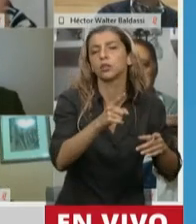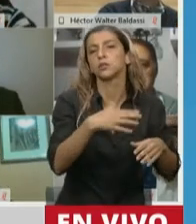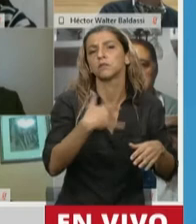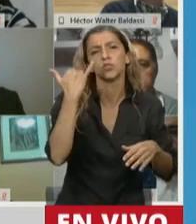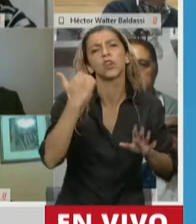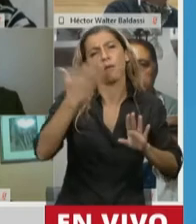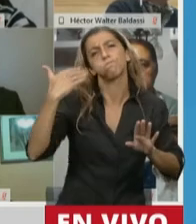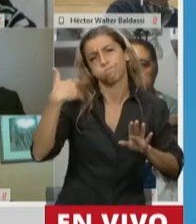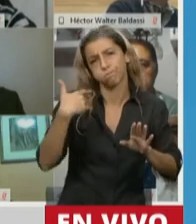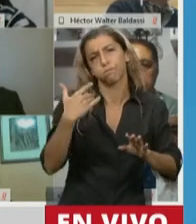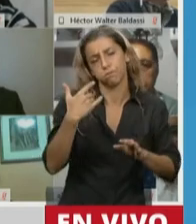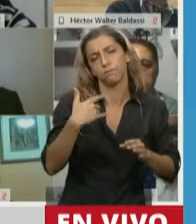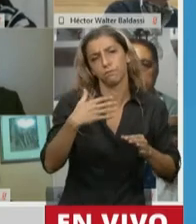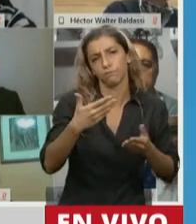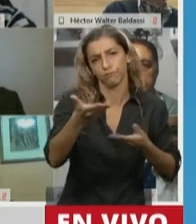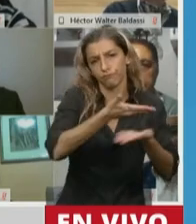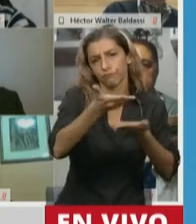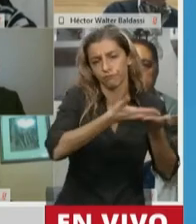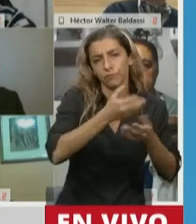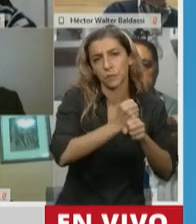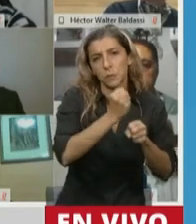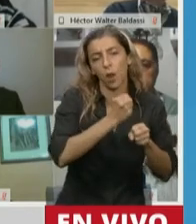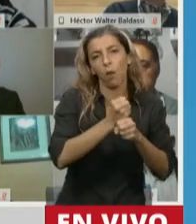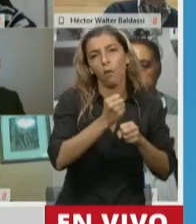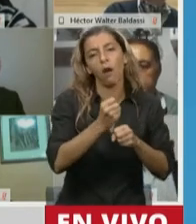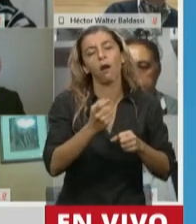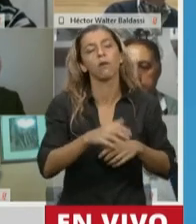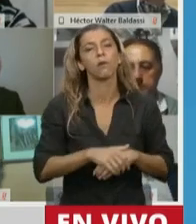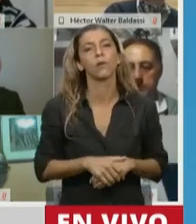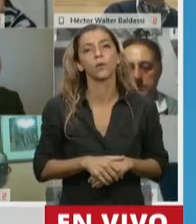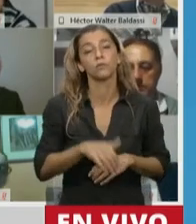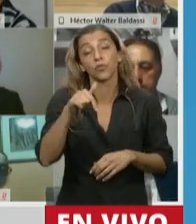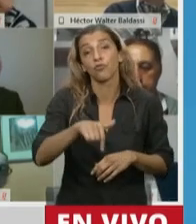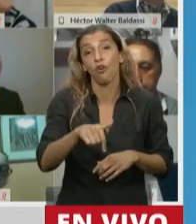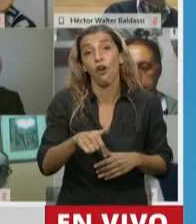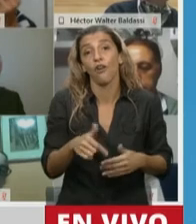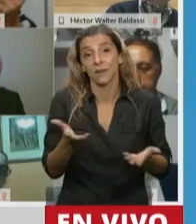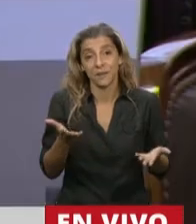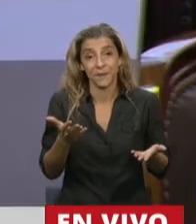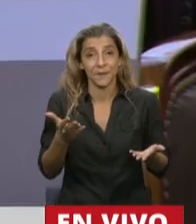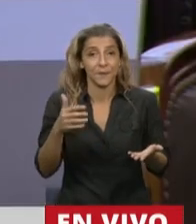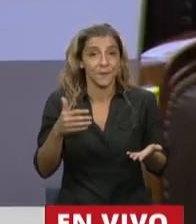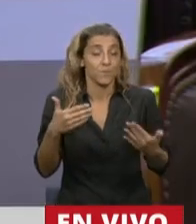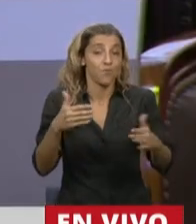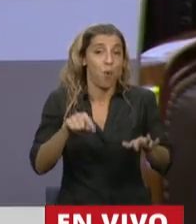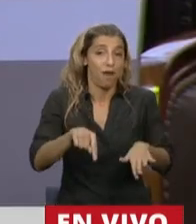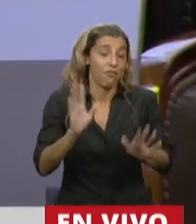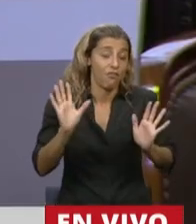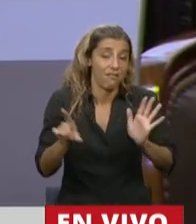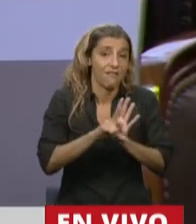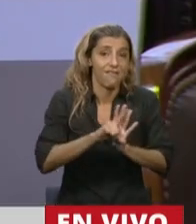y que hoy pueden dinamizar, vamos a poder dinamizar con esta ley